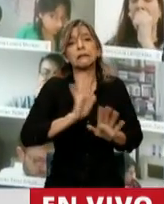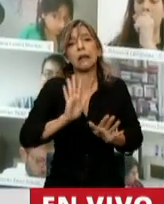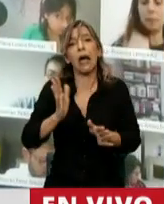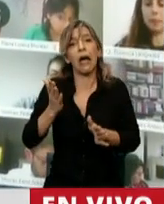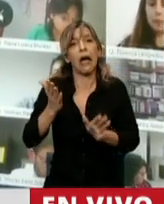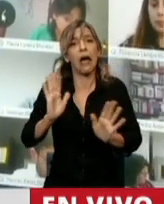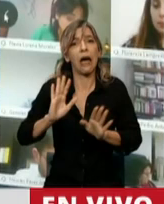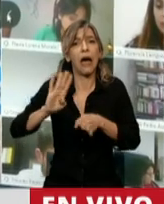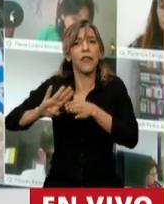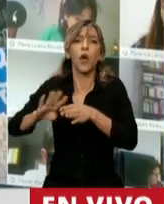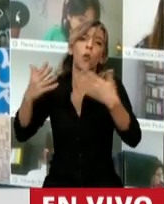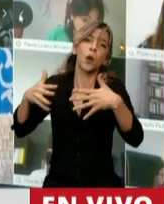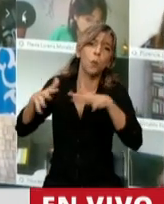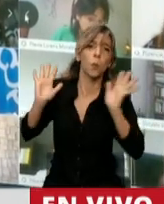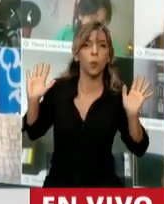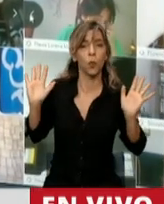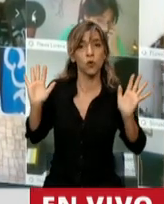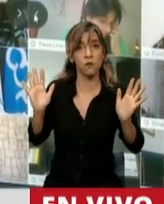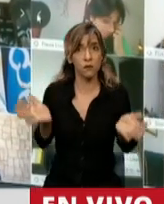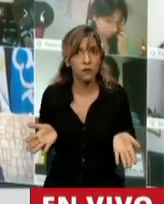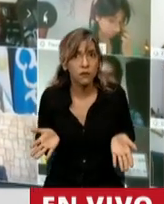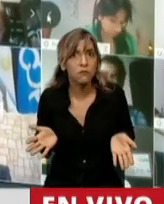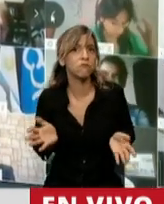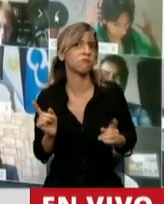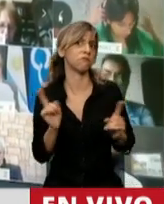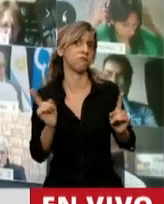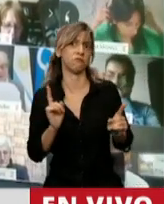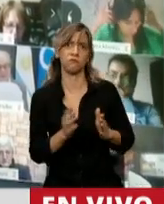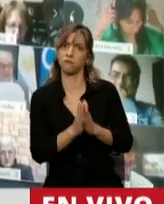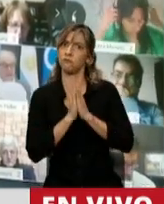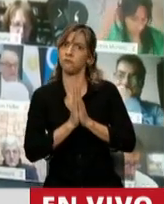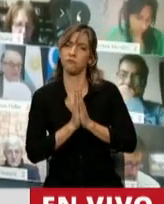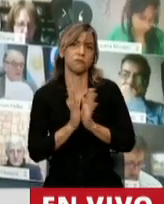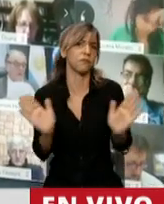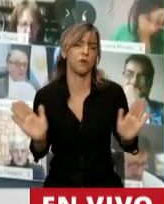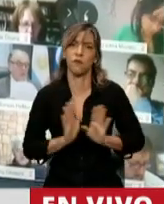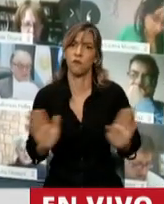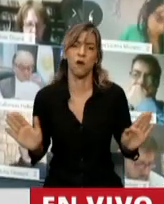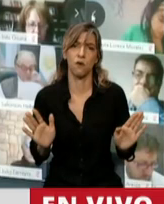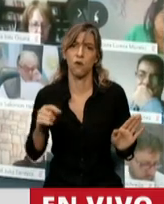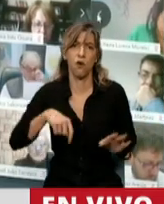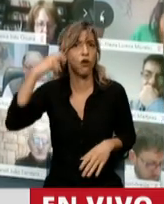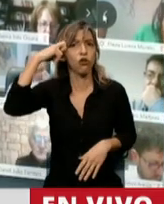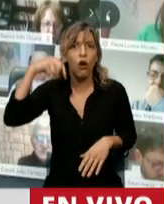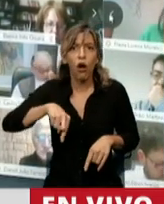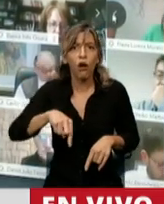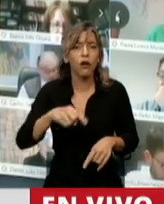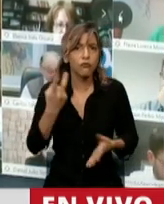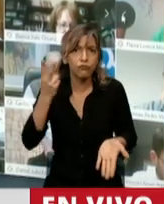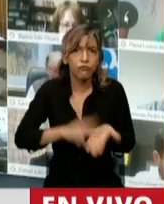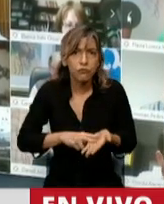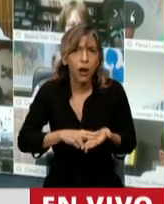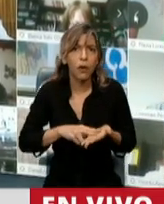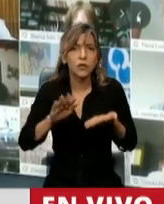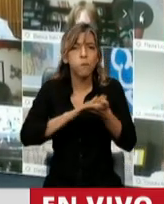diputados, no tienen por qué hacer eso, no lo hagan. Por favor, señor Presidente, que no sea este Parlamento quien vuelva a cubrir actos